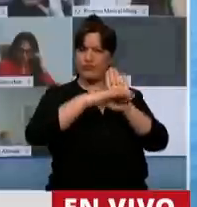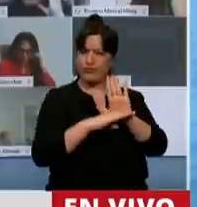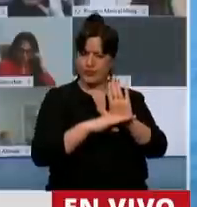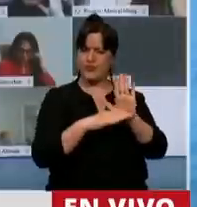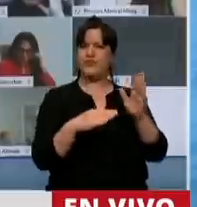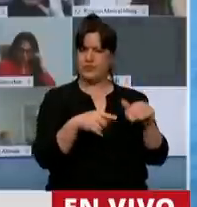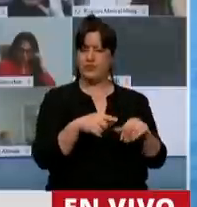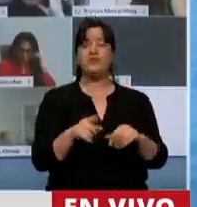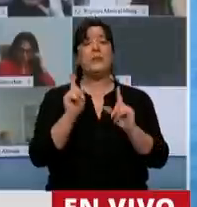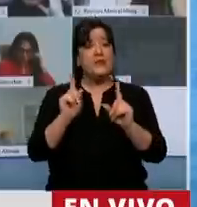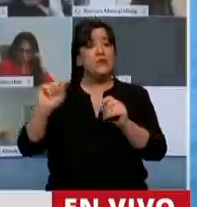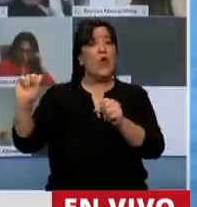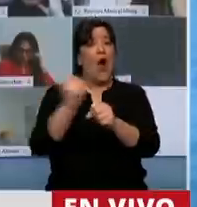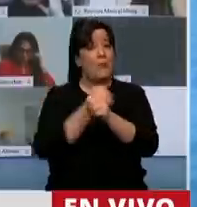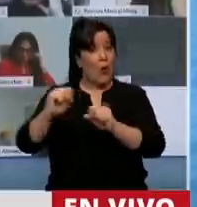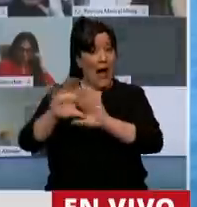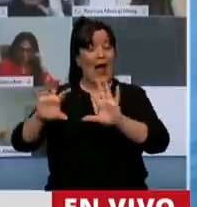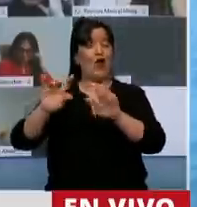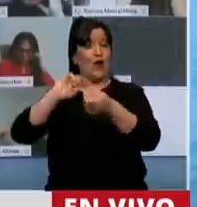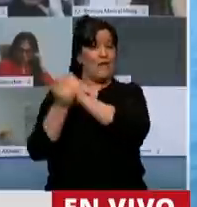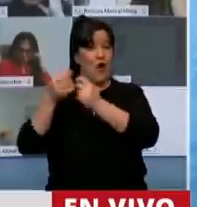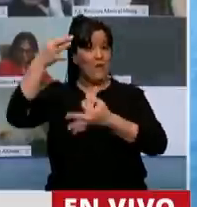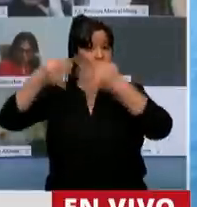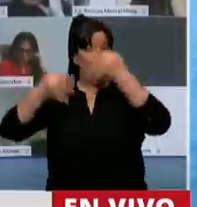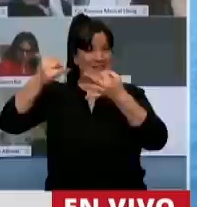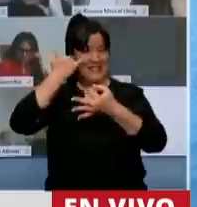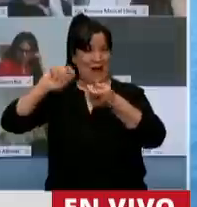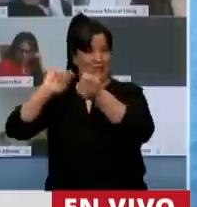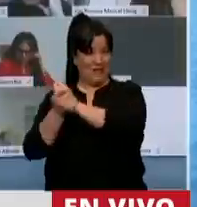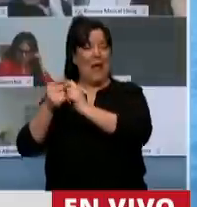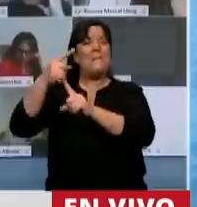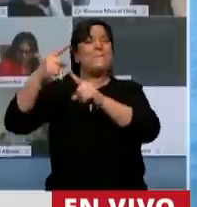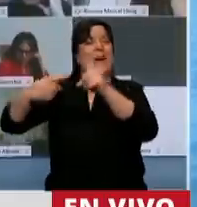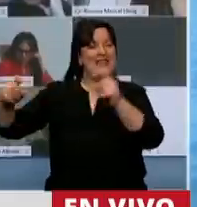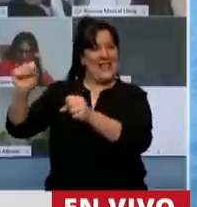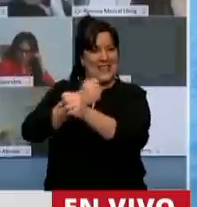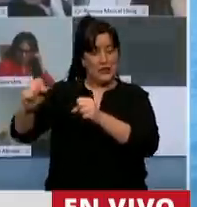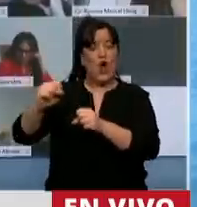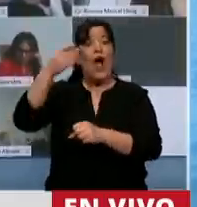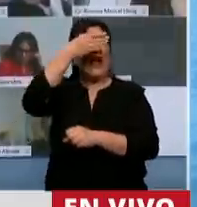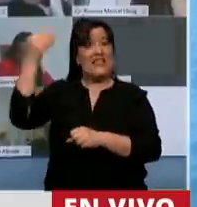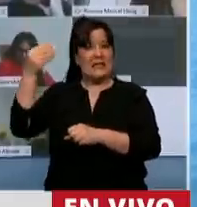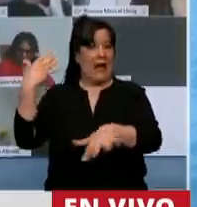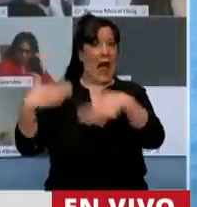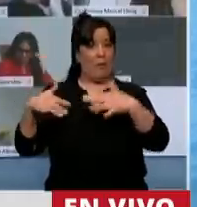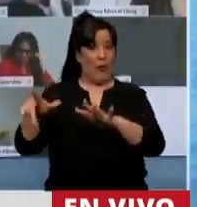como aprobaron la reforma judicial y tienen la media sanción y Cristina Kirchner está apurada,